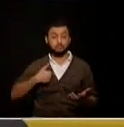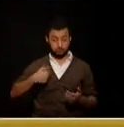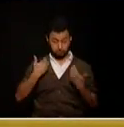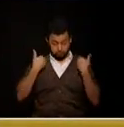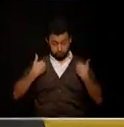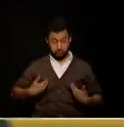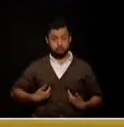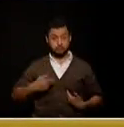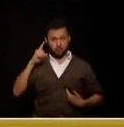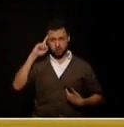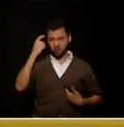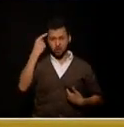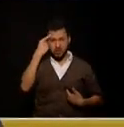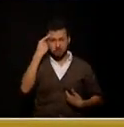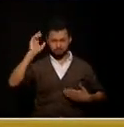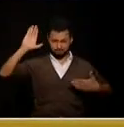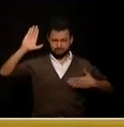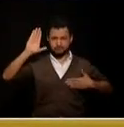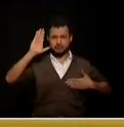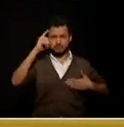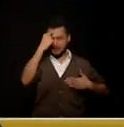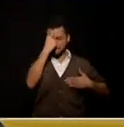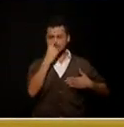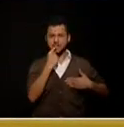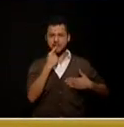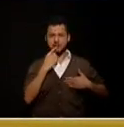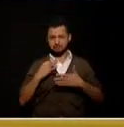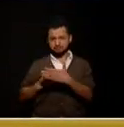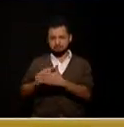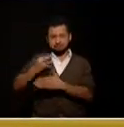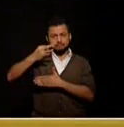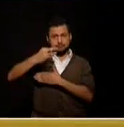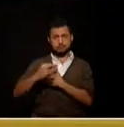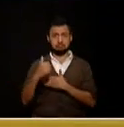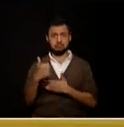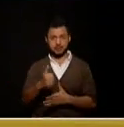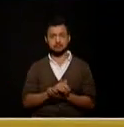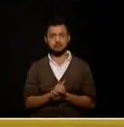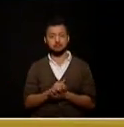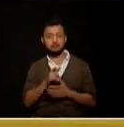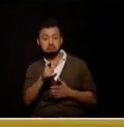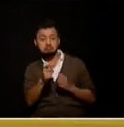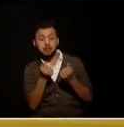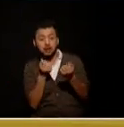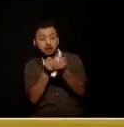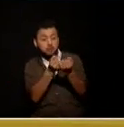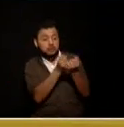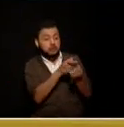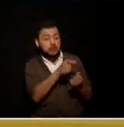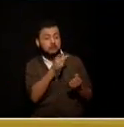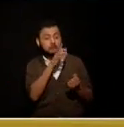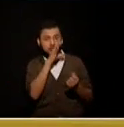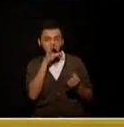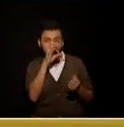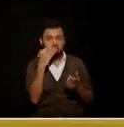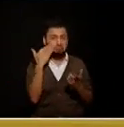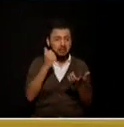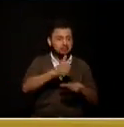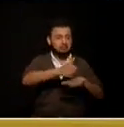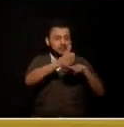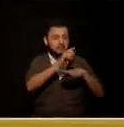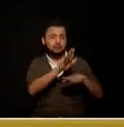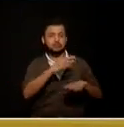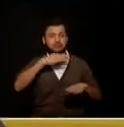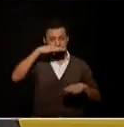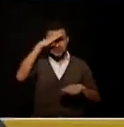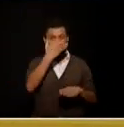con unos alcaldes decentes que puedan generar procesos creíbles para seleccionar a los directores de los hospitales y que esas personas